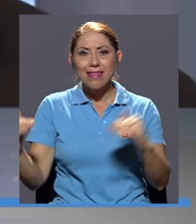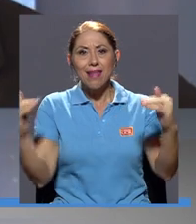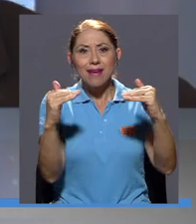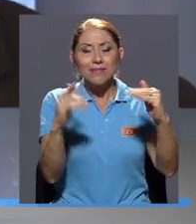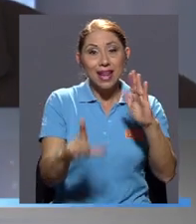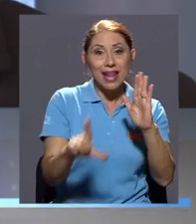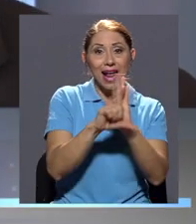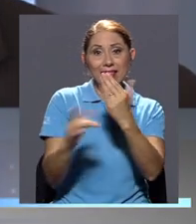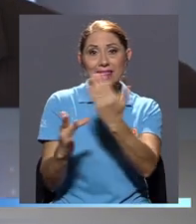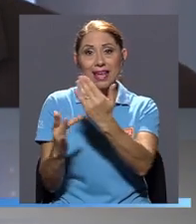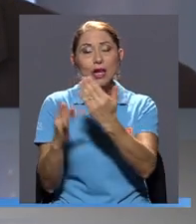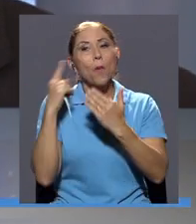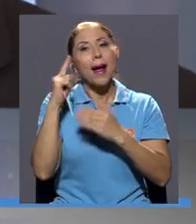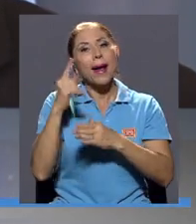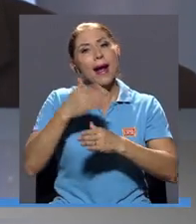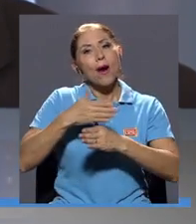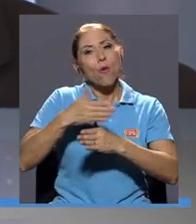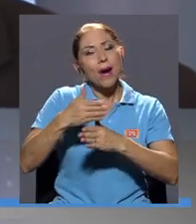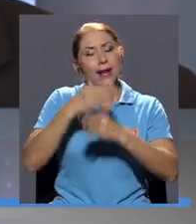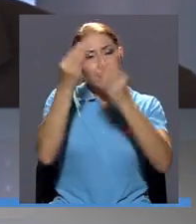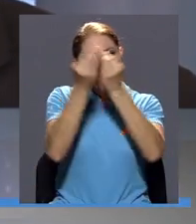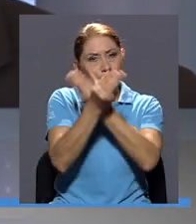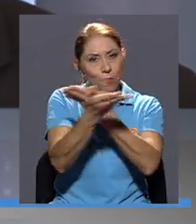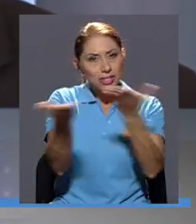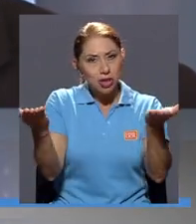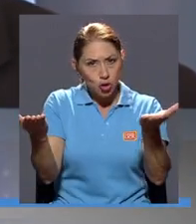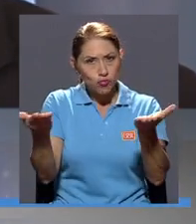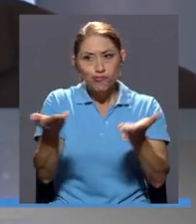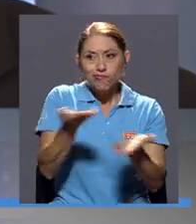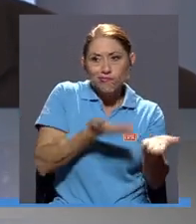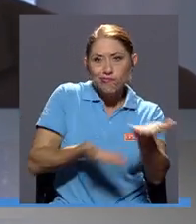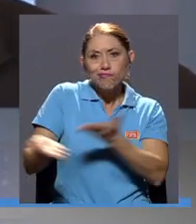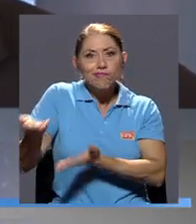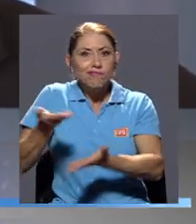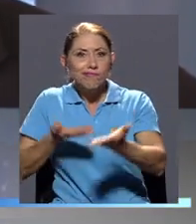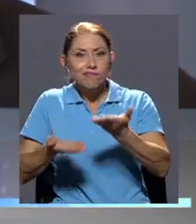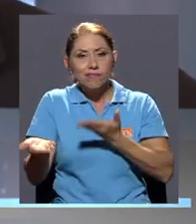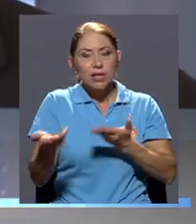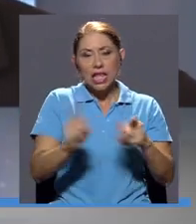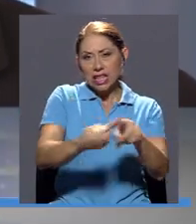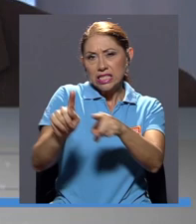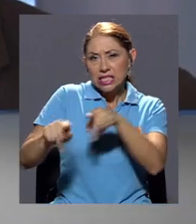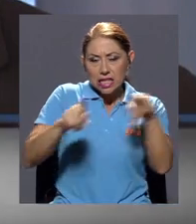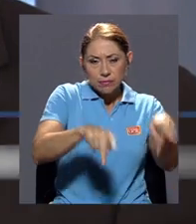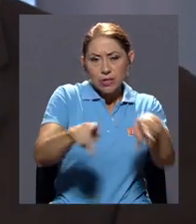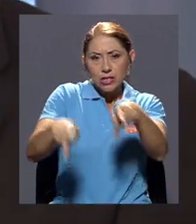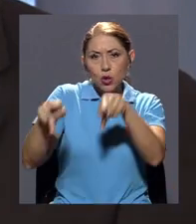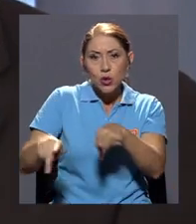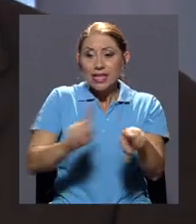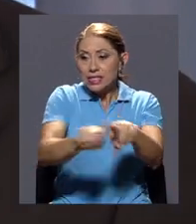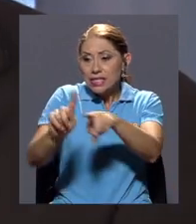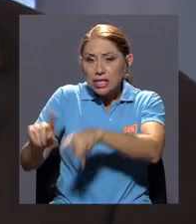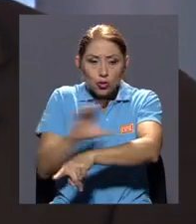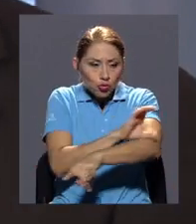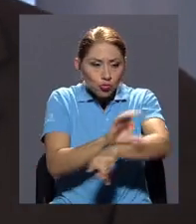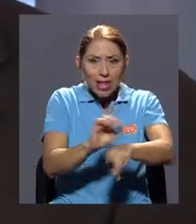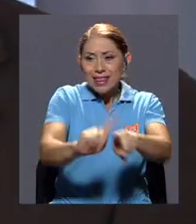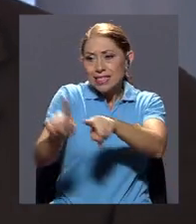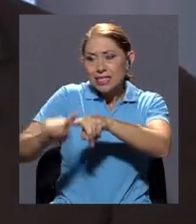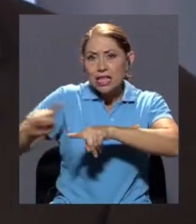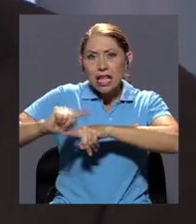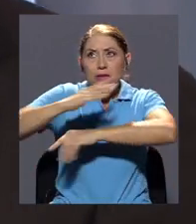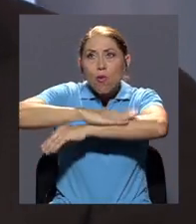información, digamos. Lo que nos permite es que distintas personas, distintos equipos informáticos, distintas plataformas